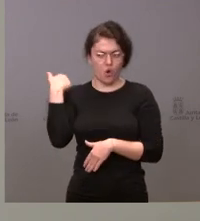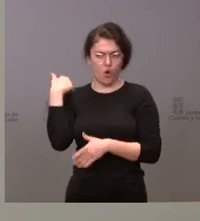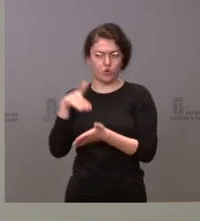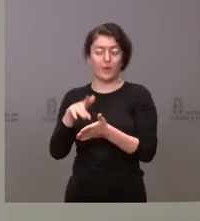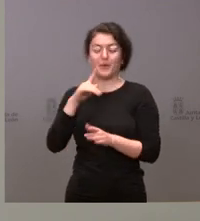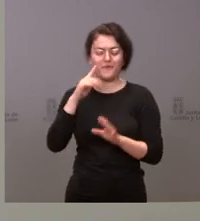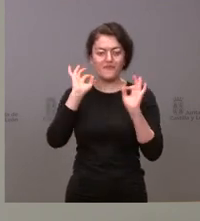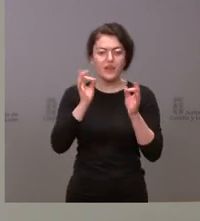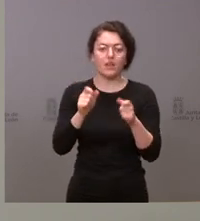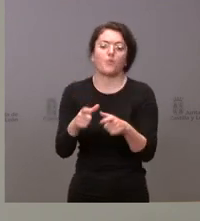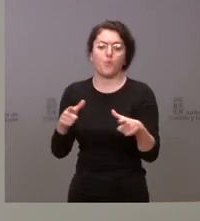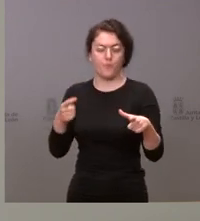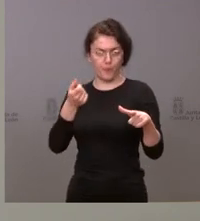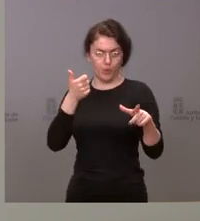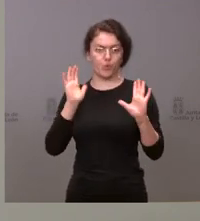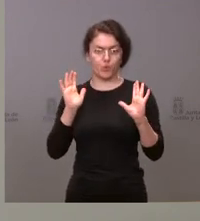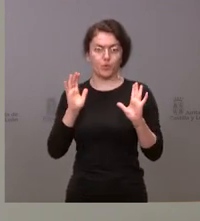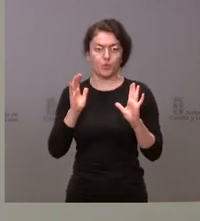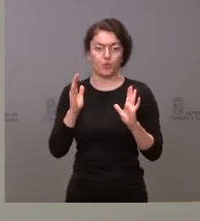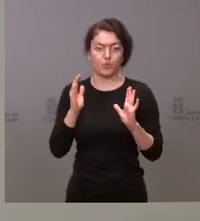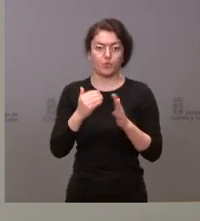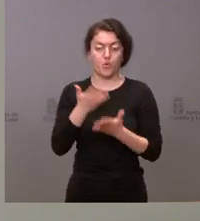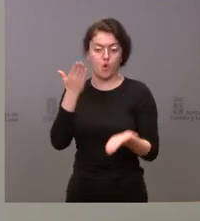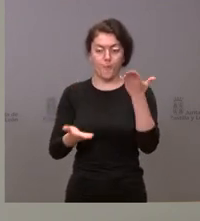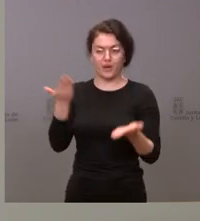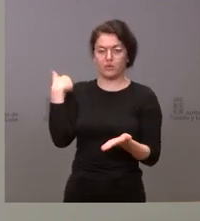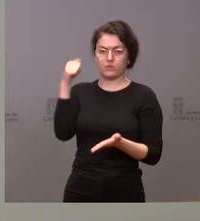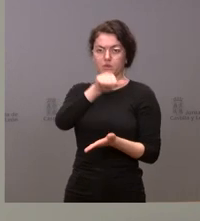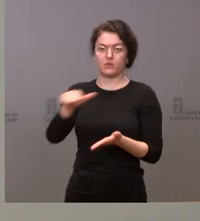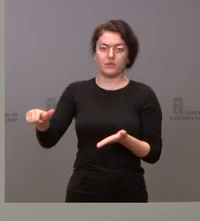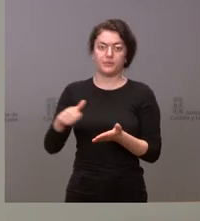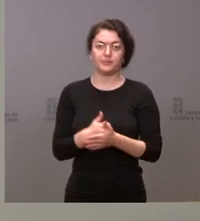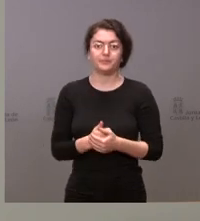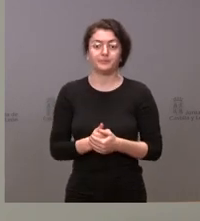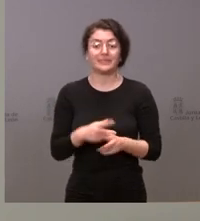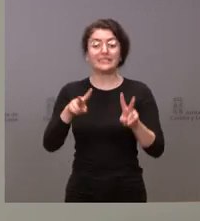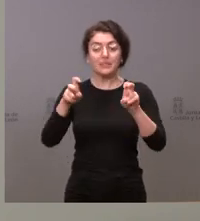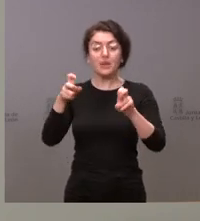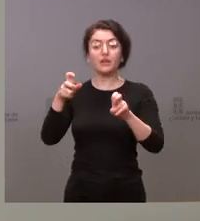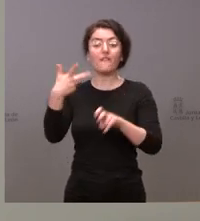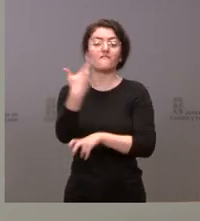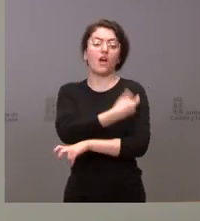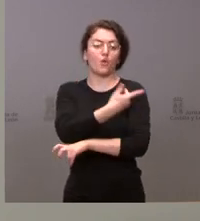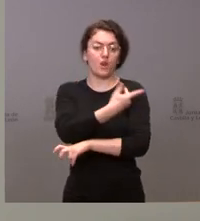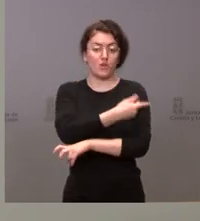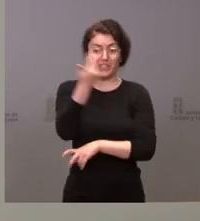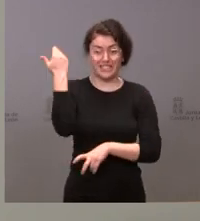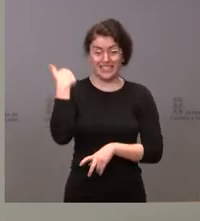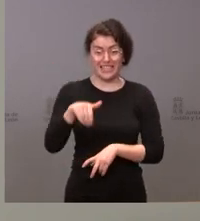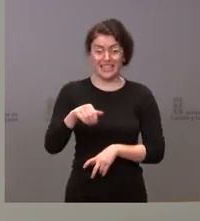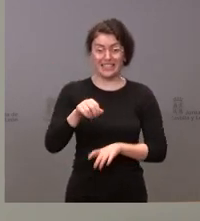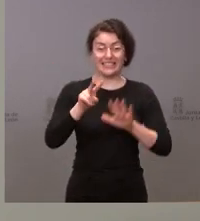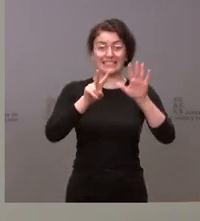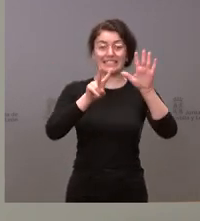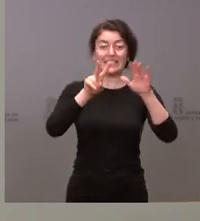repunte en relación con el dato de la semana anterior. En vacunación ya estamos en el 72